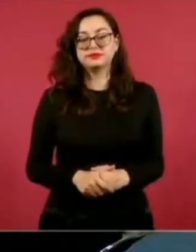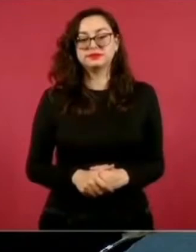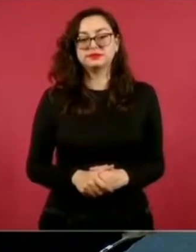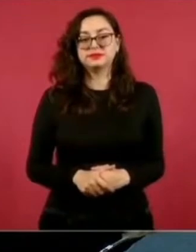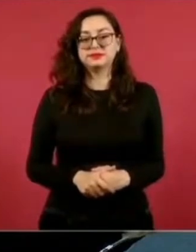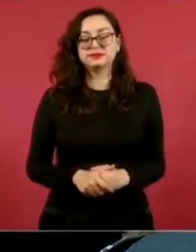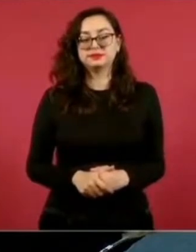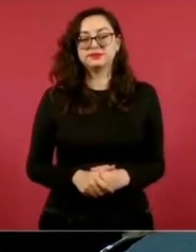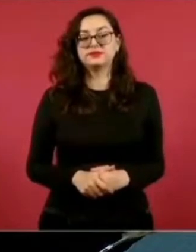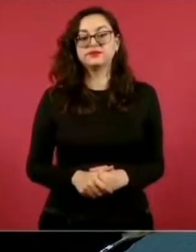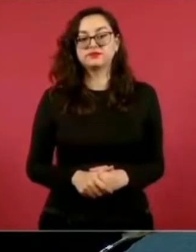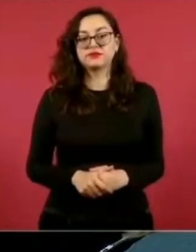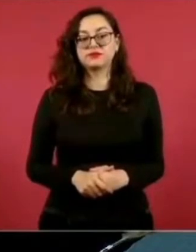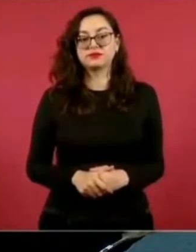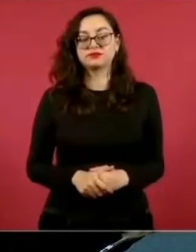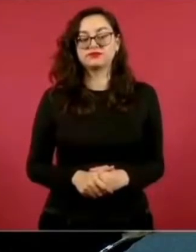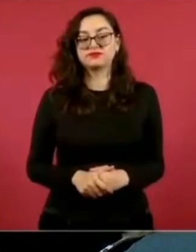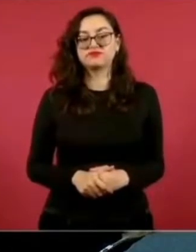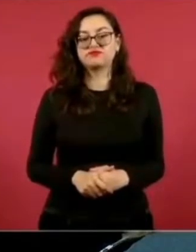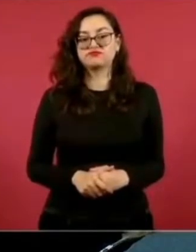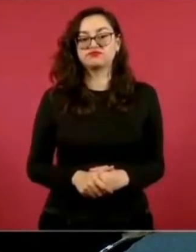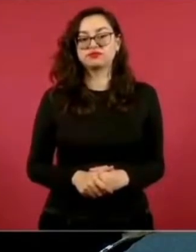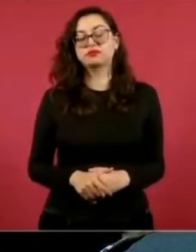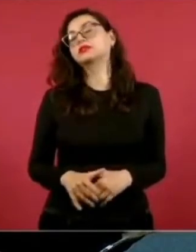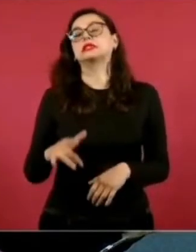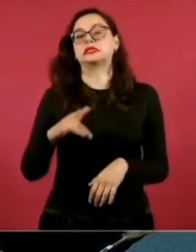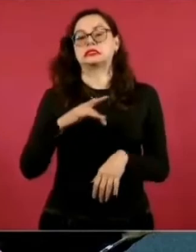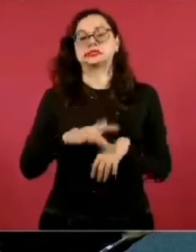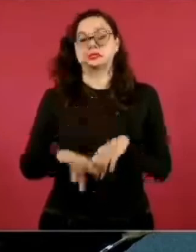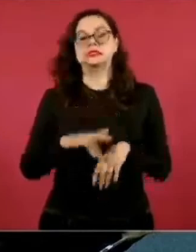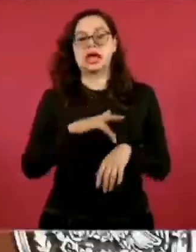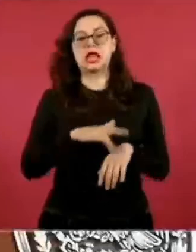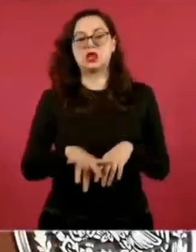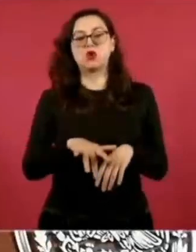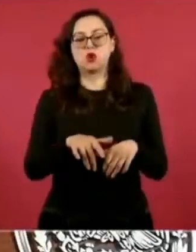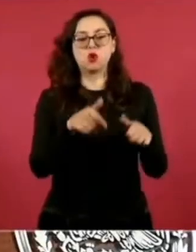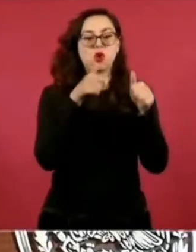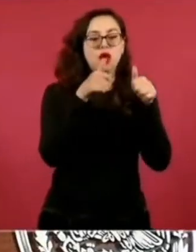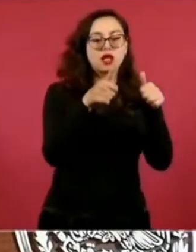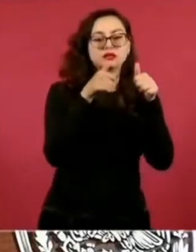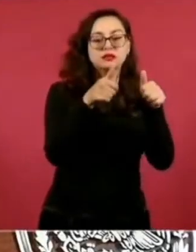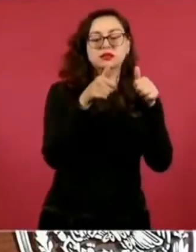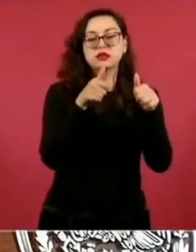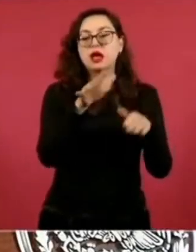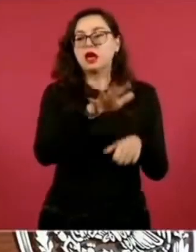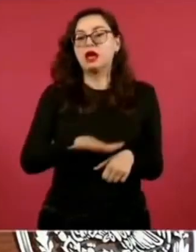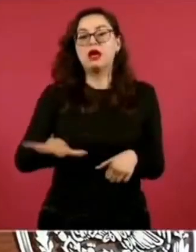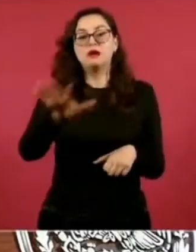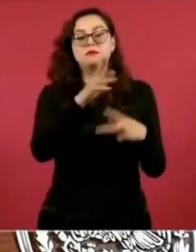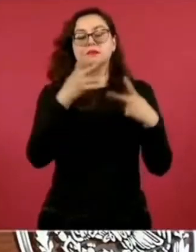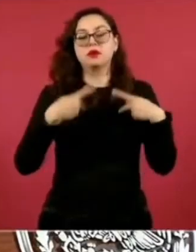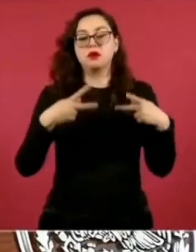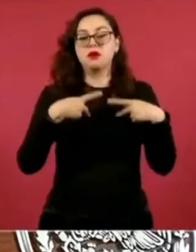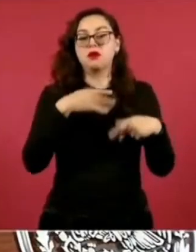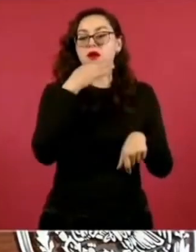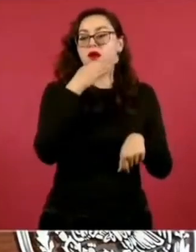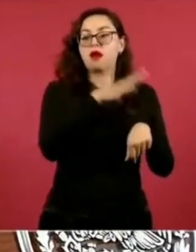Sí, se está atendiendo Chalco, decirle a la gente de Chalco que